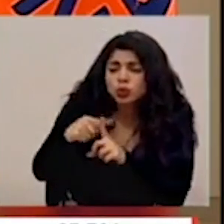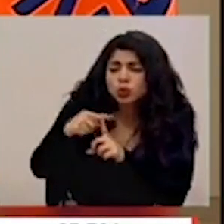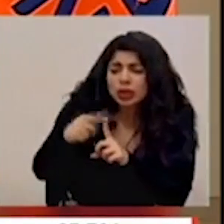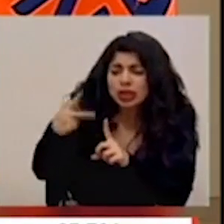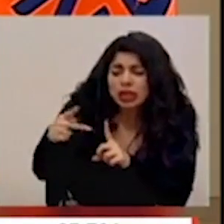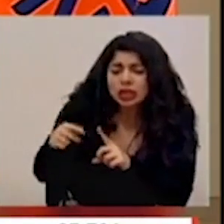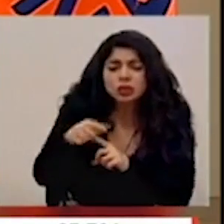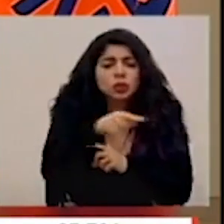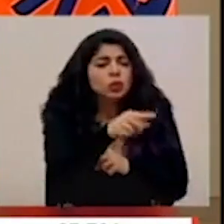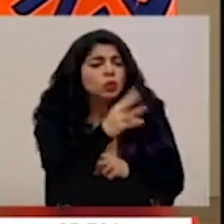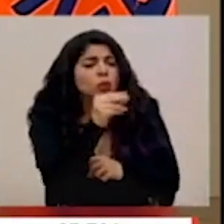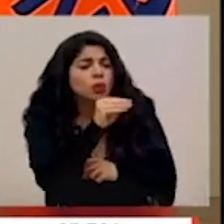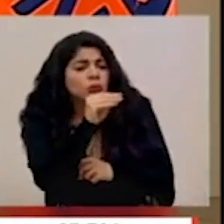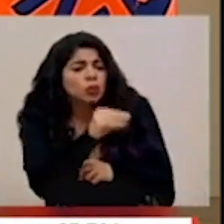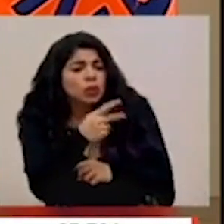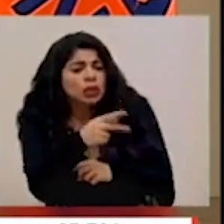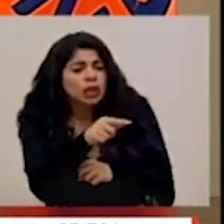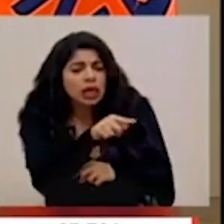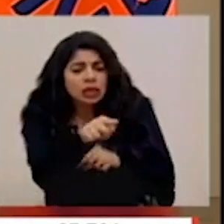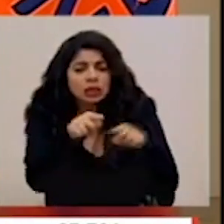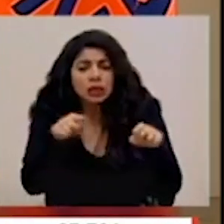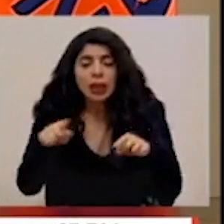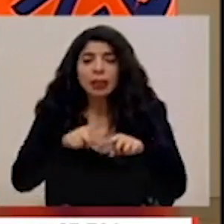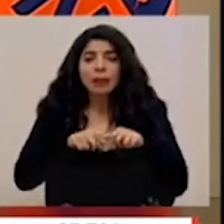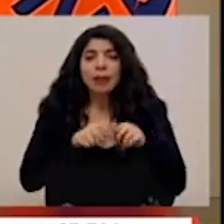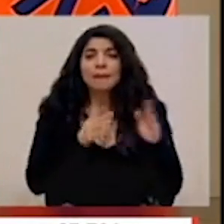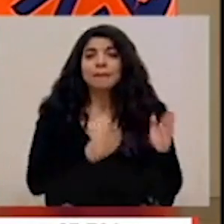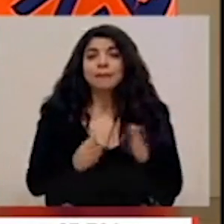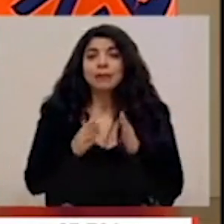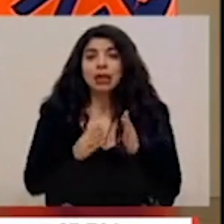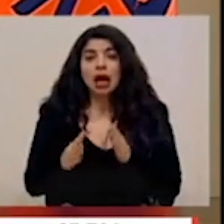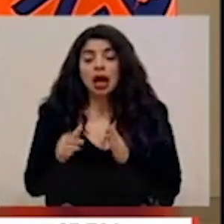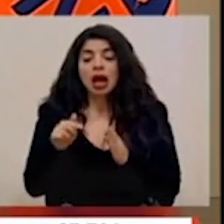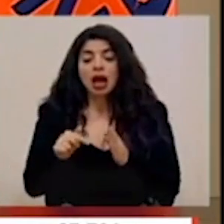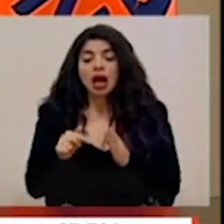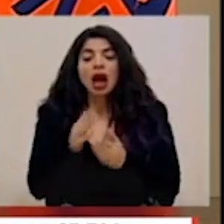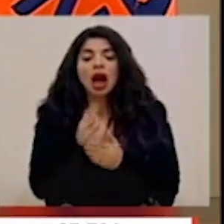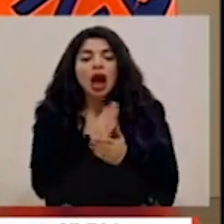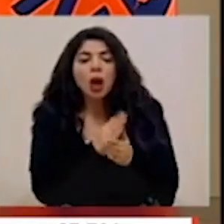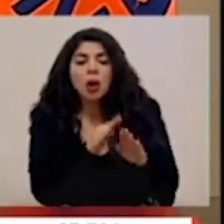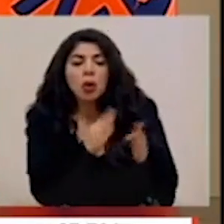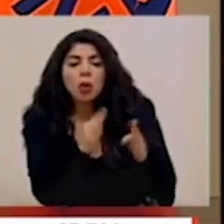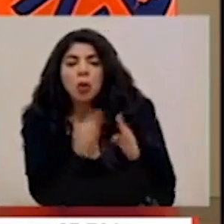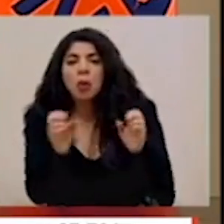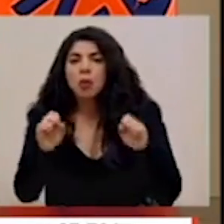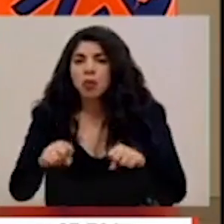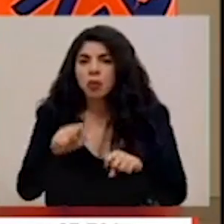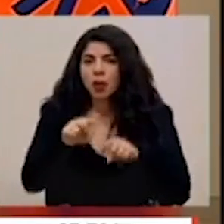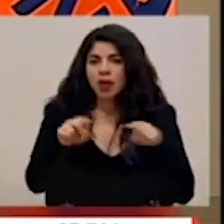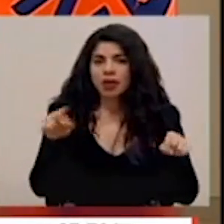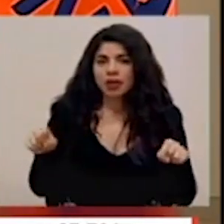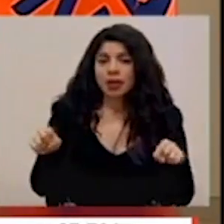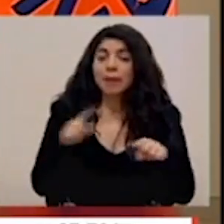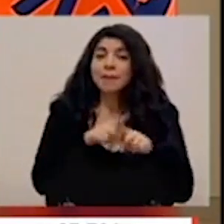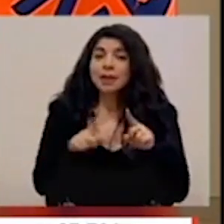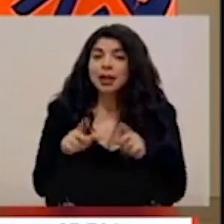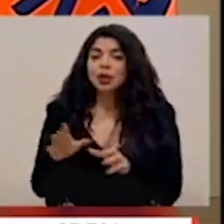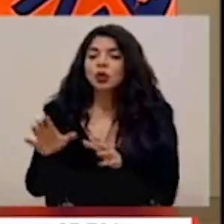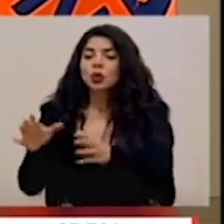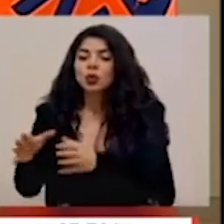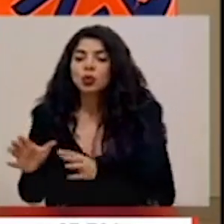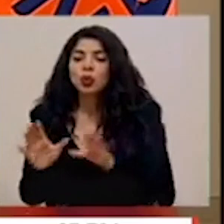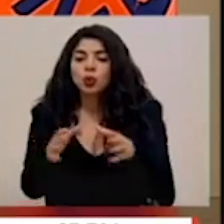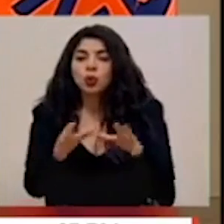un plan de prevención, podemos habilitar ciertas actividades, pero lo vamos a hacer focalizado justamente para evitar esos cierres